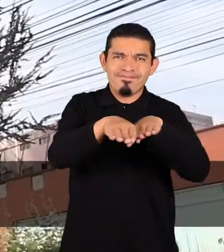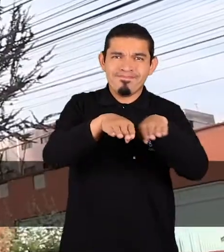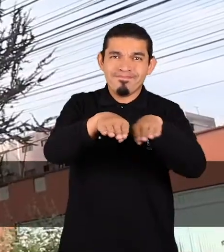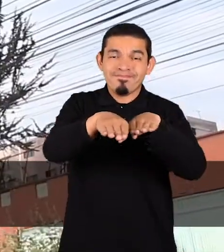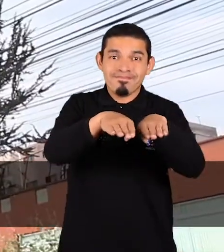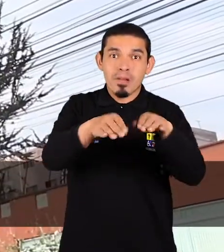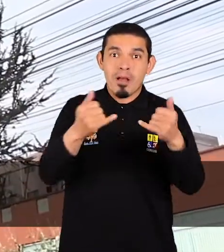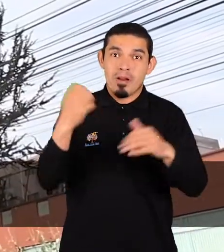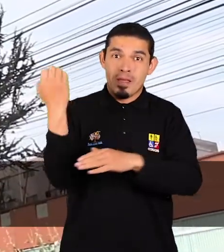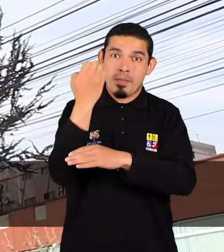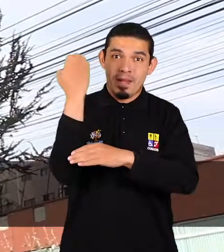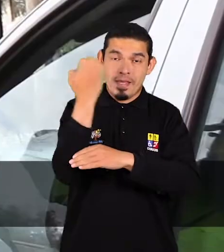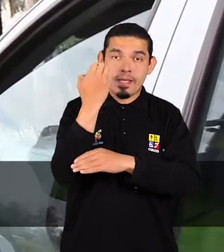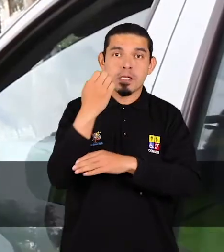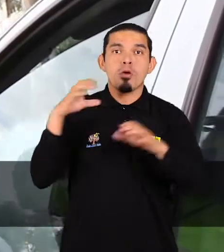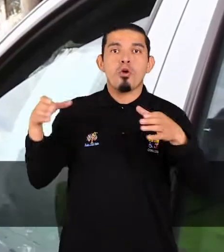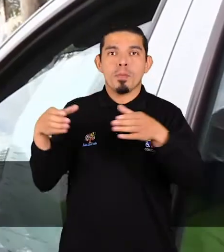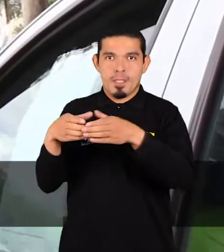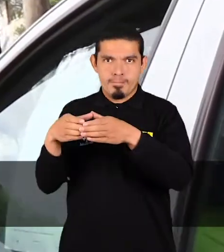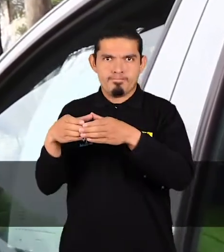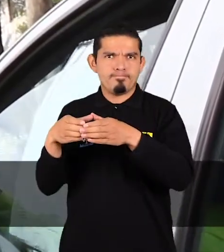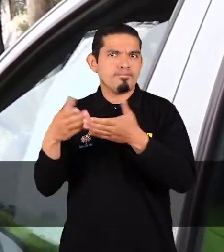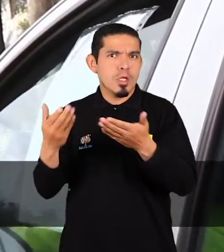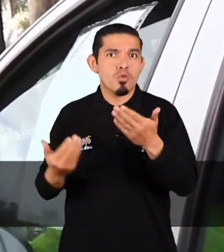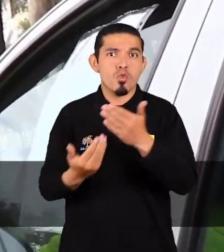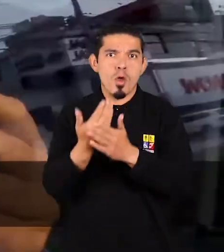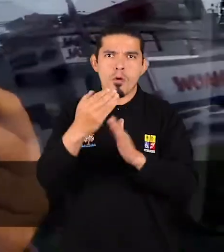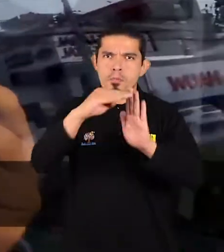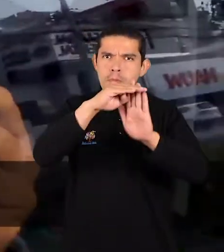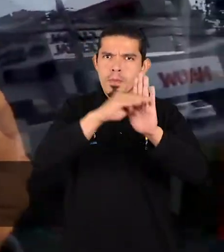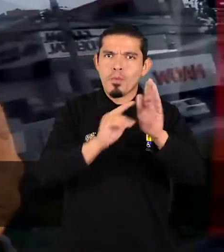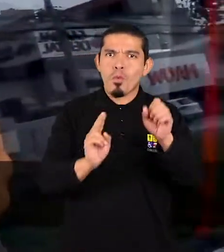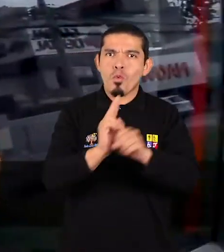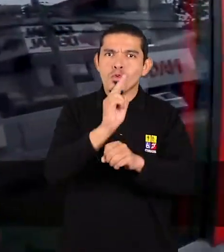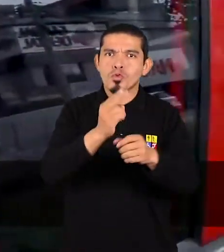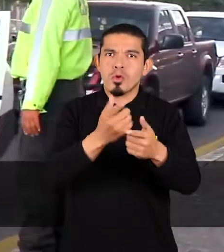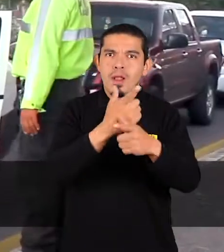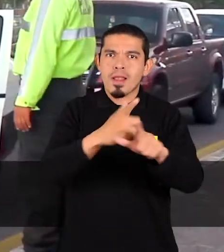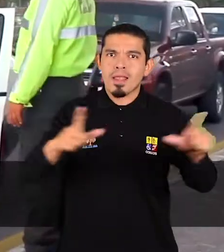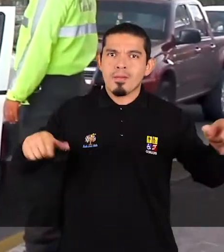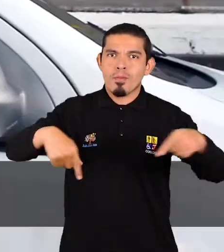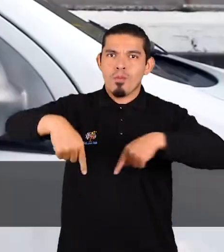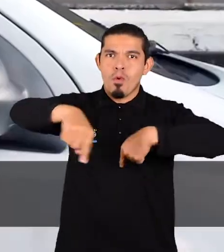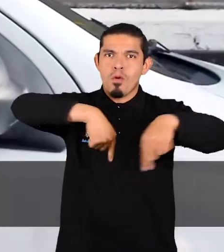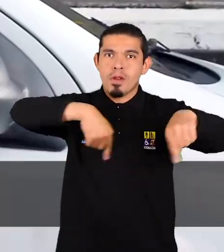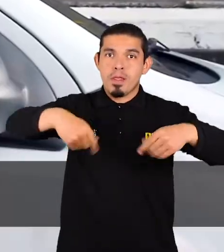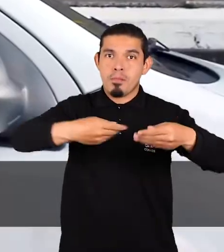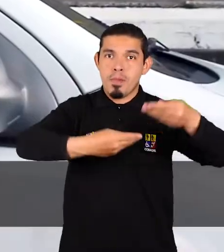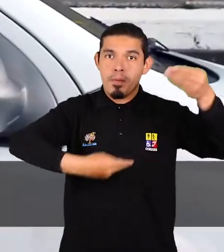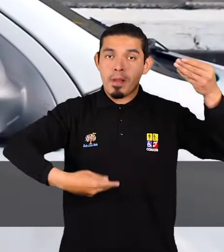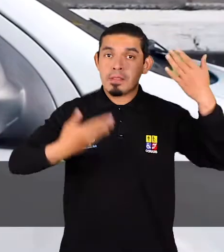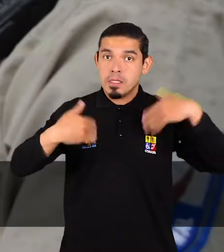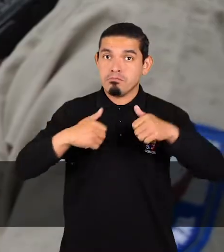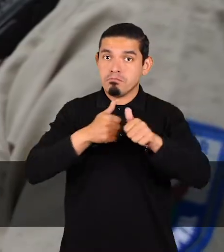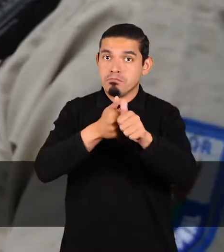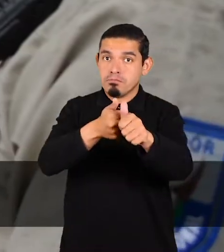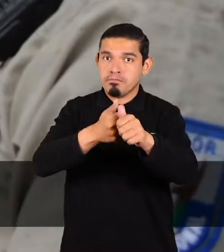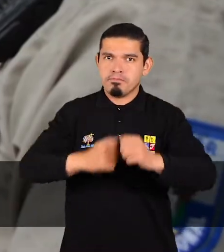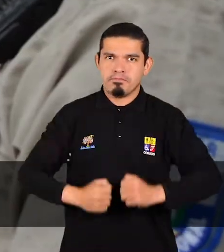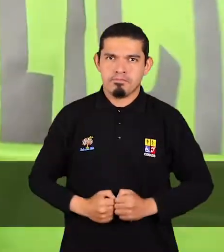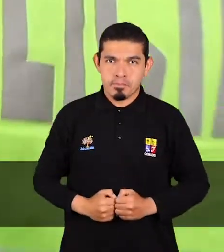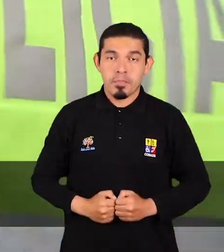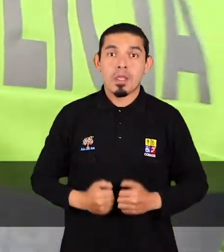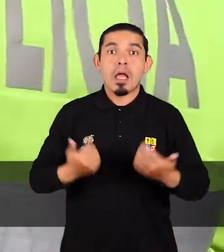emergencia sanitaria, el COE Nacional estableció un nuevo protocolo de uso de salvoconductos, el cual ya está en vigencia. En este